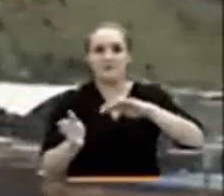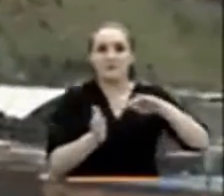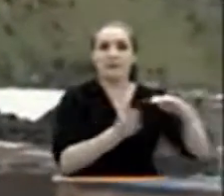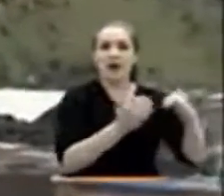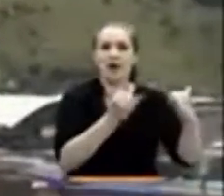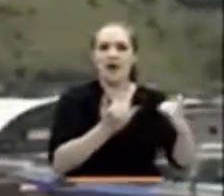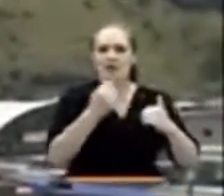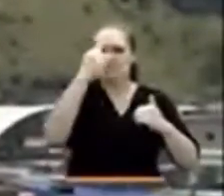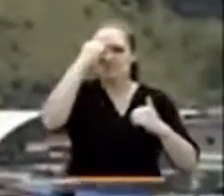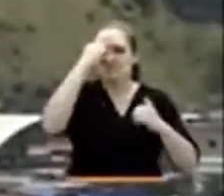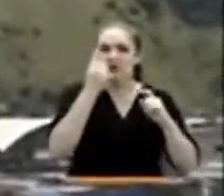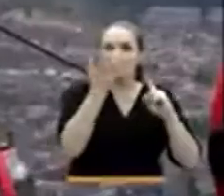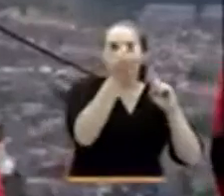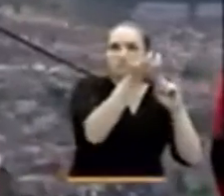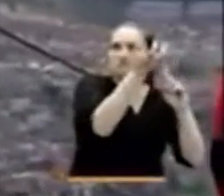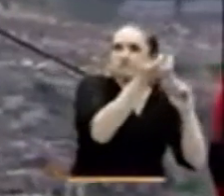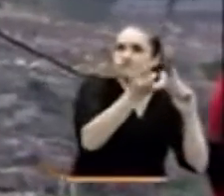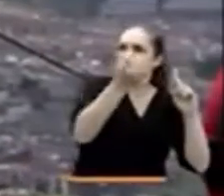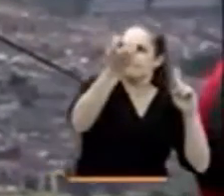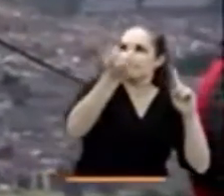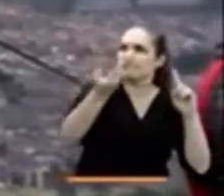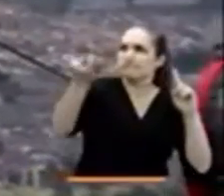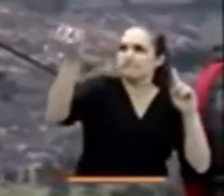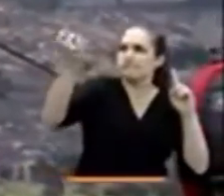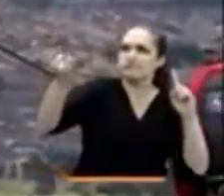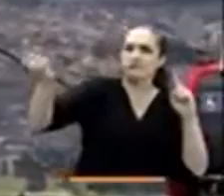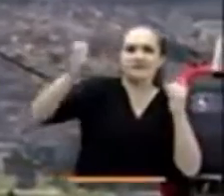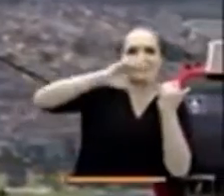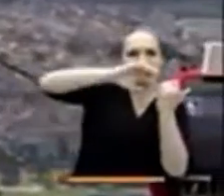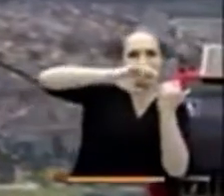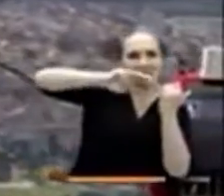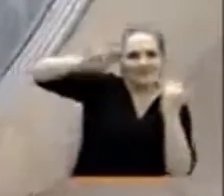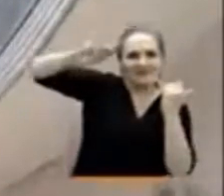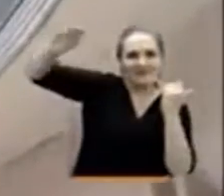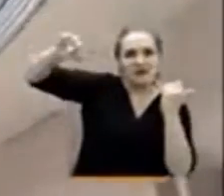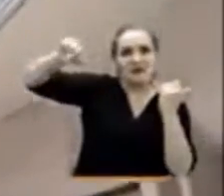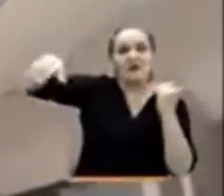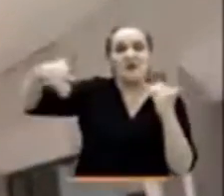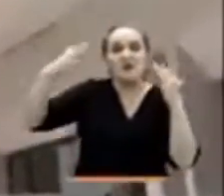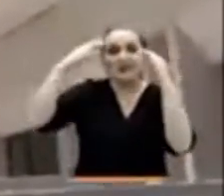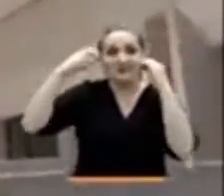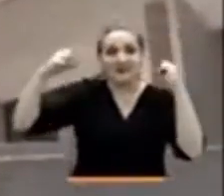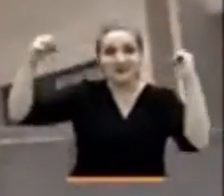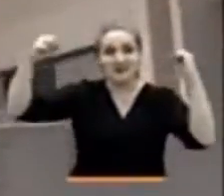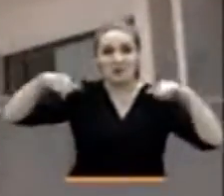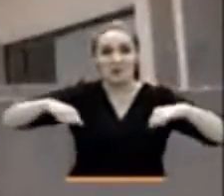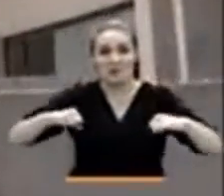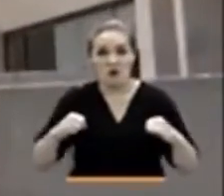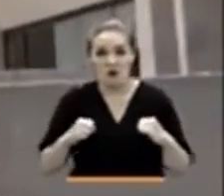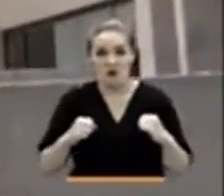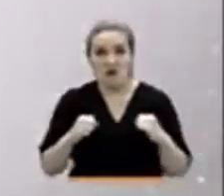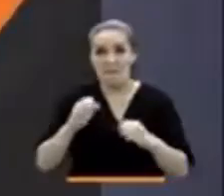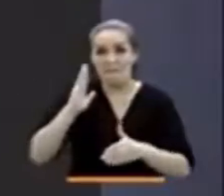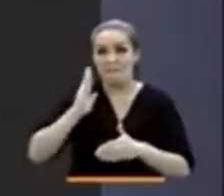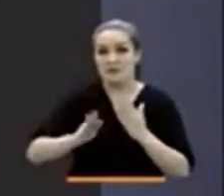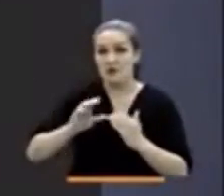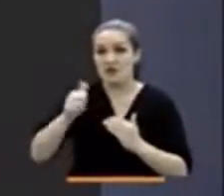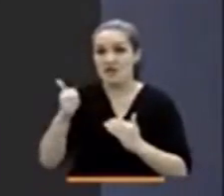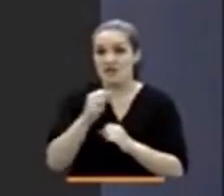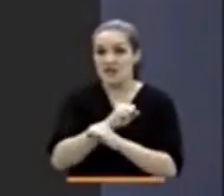futuro del cable aéreo de San Cristóbal en Bogotá. Hasta las diez de la mañana había plazo de presentar ofertas para su construcción.